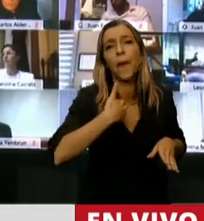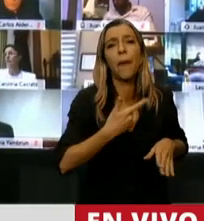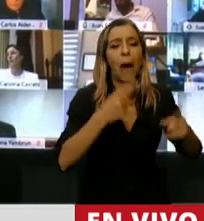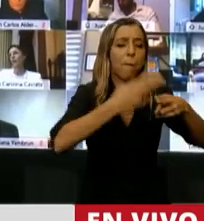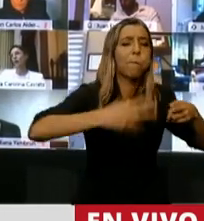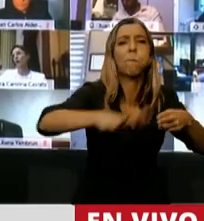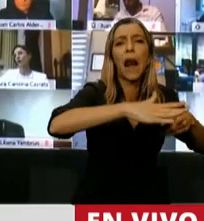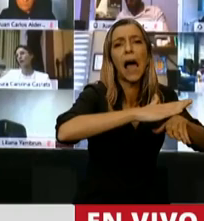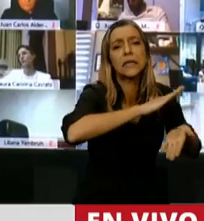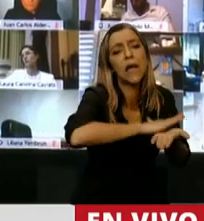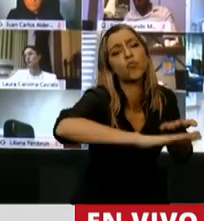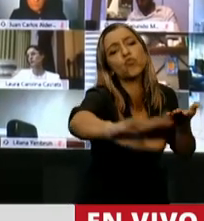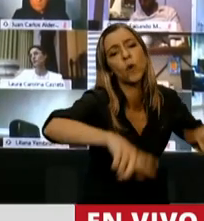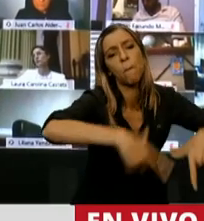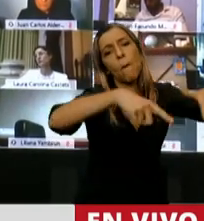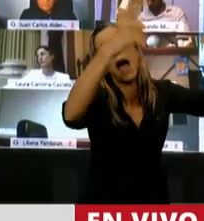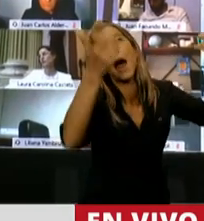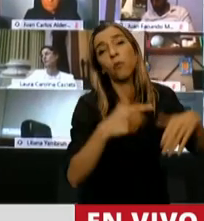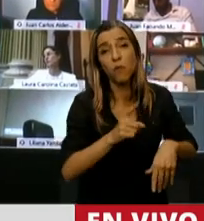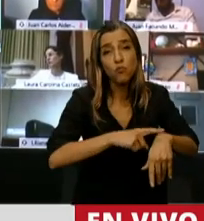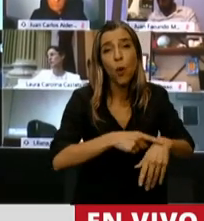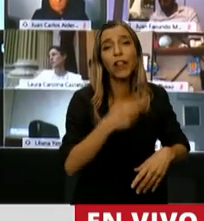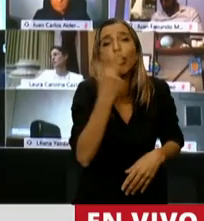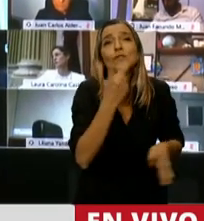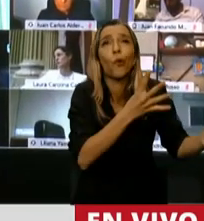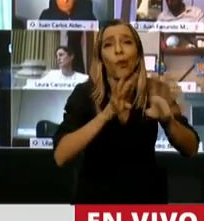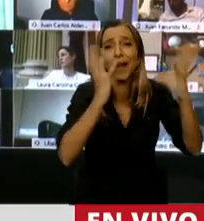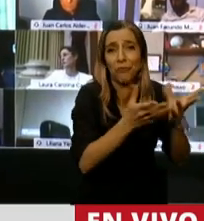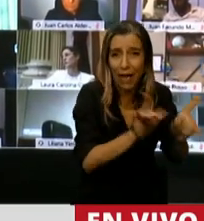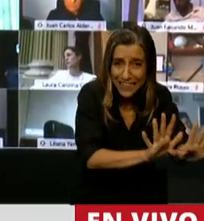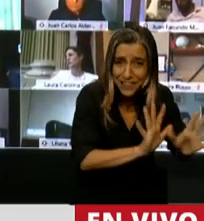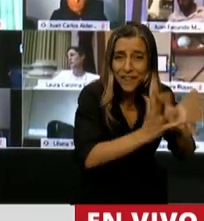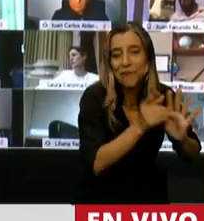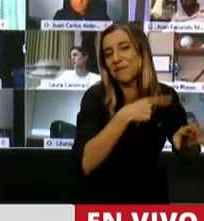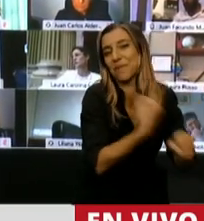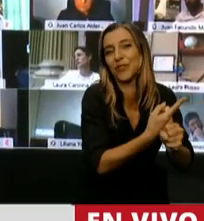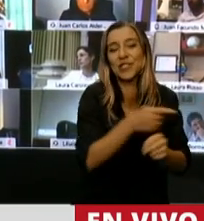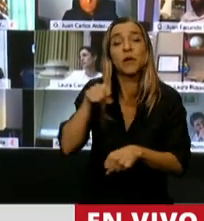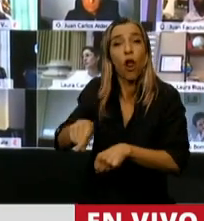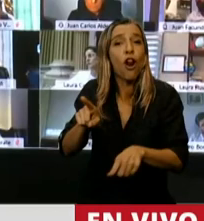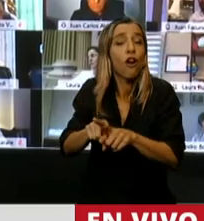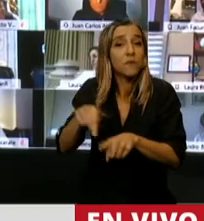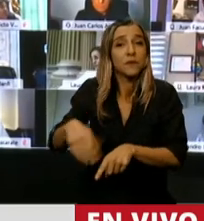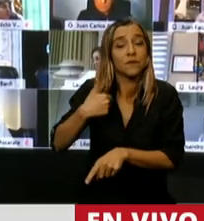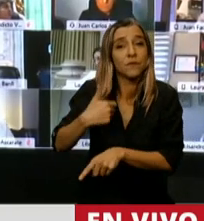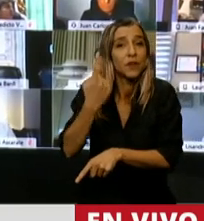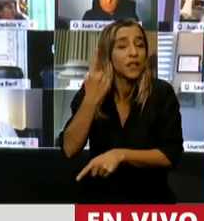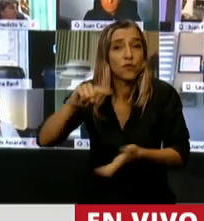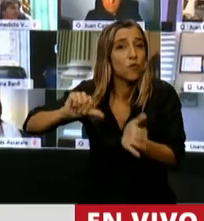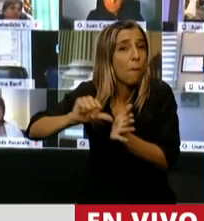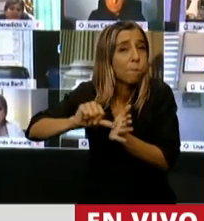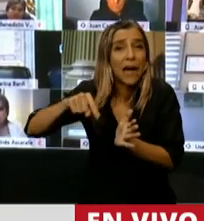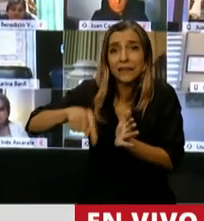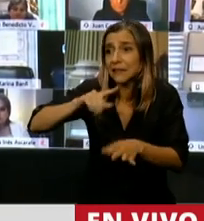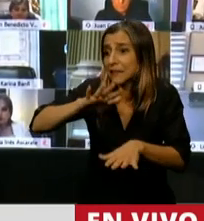plaza o plantar un árbol en el medio de la Segunda Guerra Mundial. Estamos en el medio de una emergencia sanitaria de cual Argentina es uno de los pocos países que no